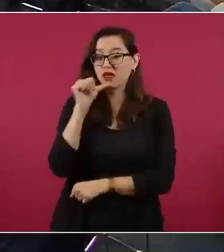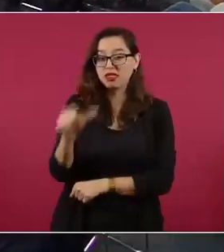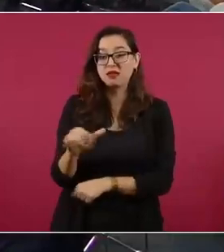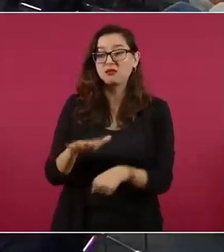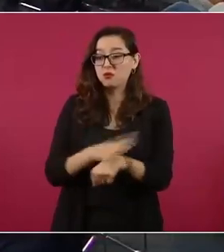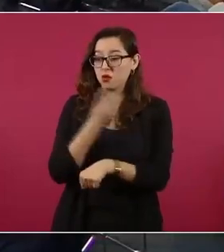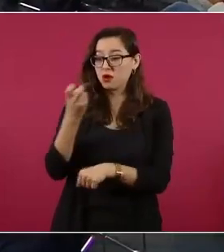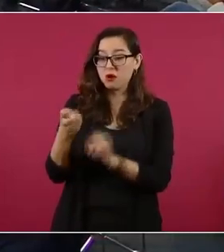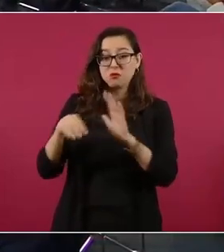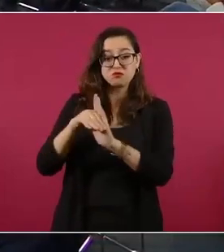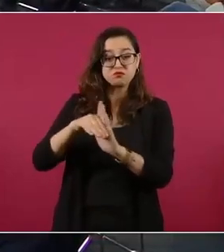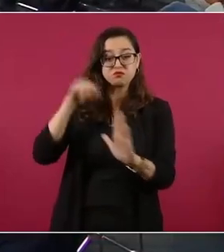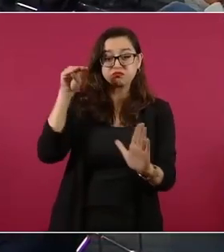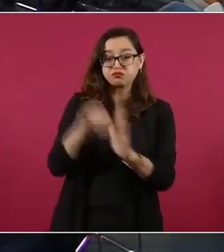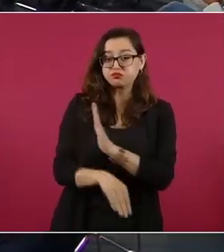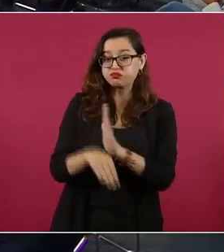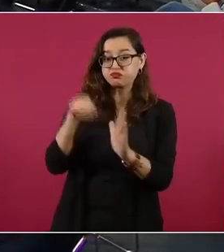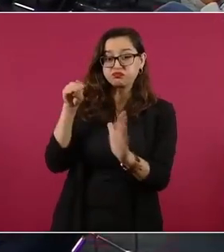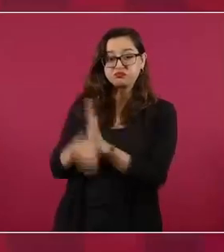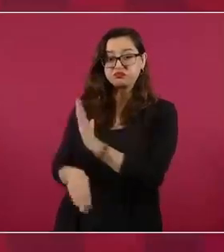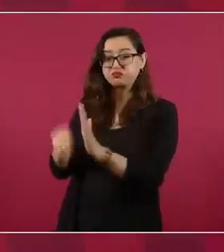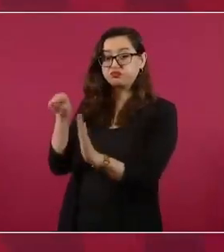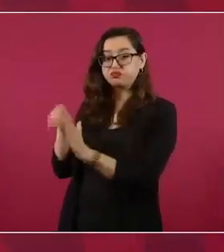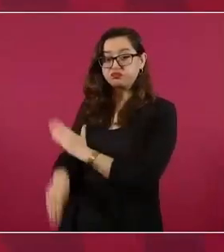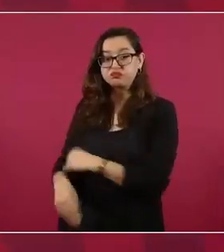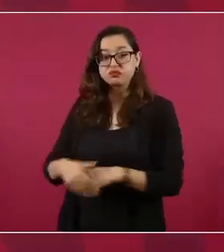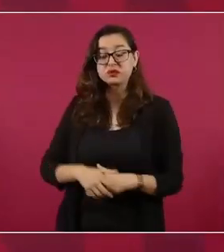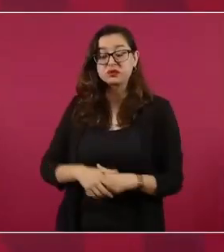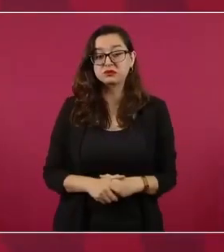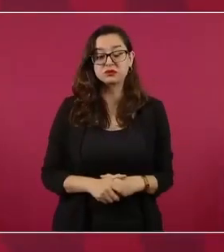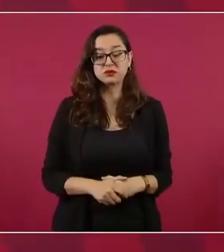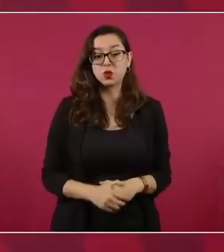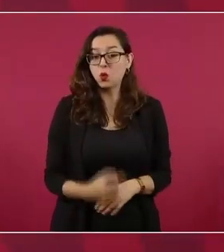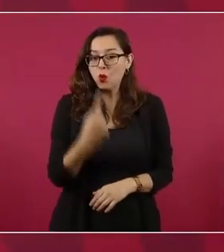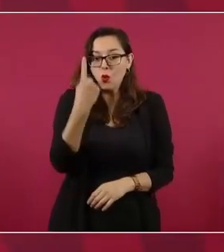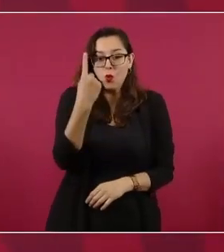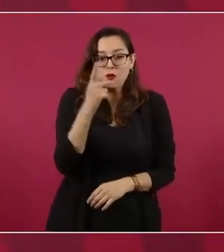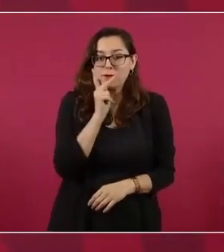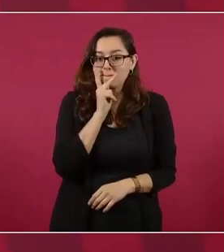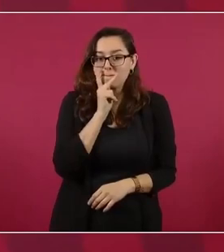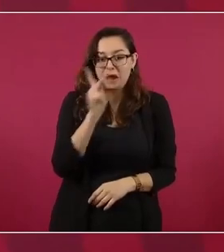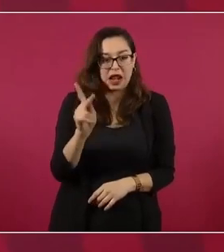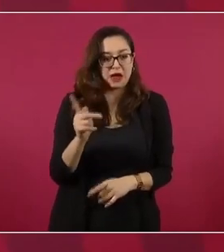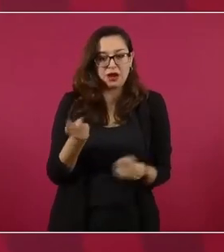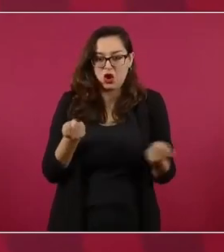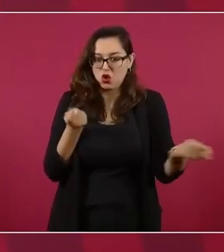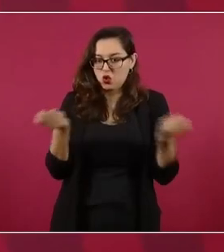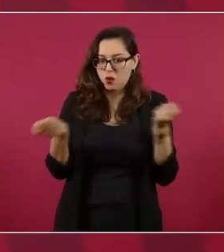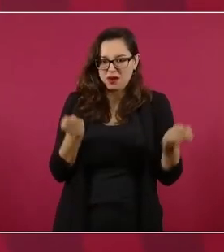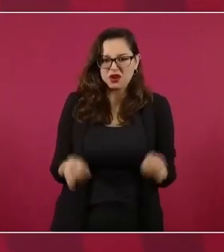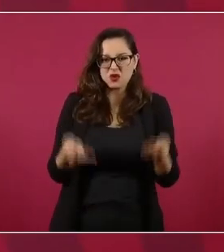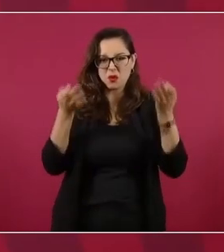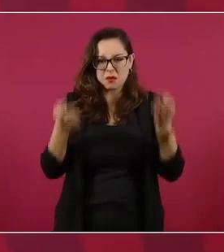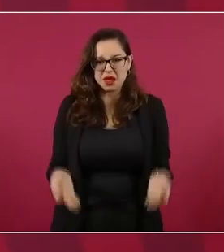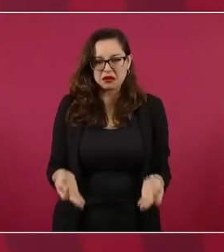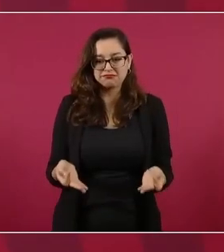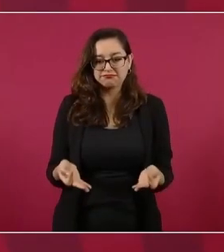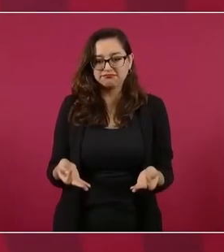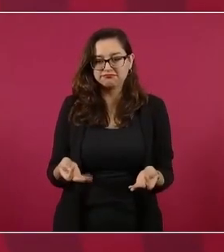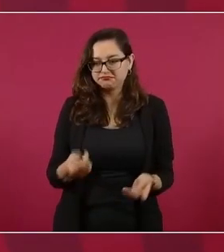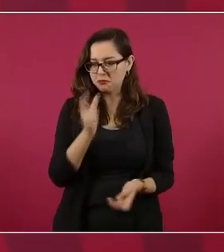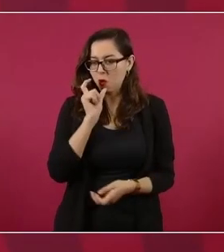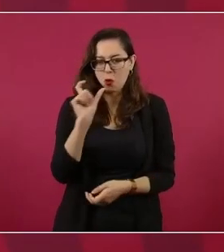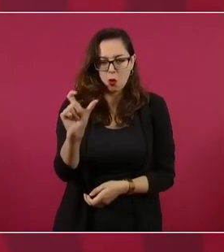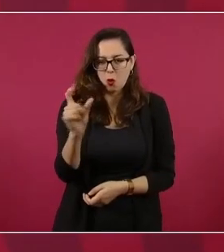si me dicen una palabra para gobernar bien, honestidad,